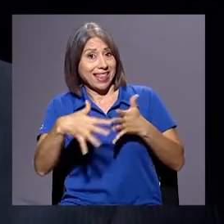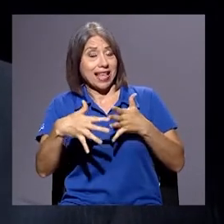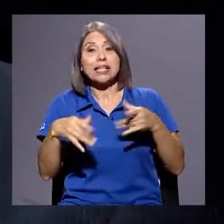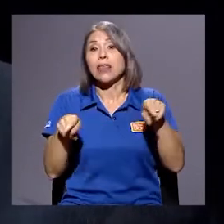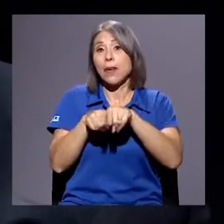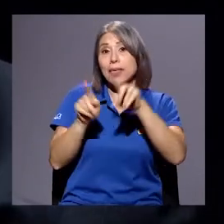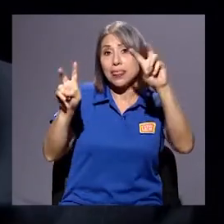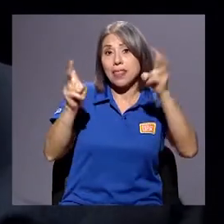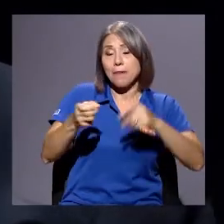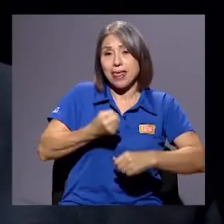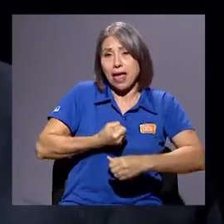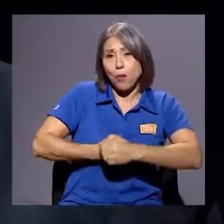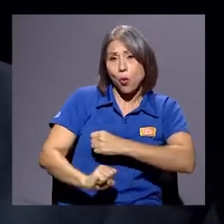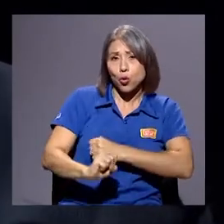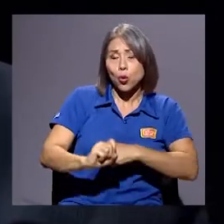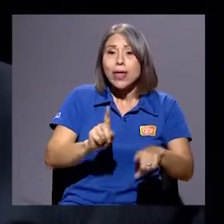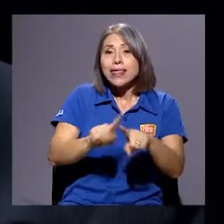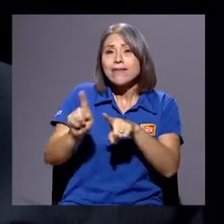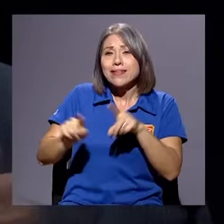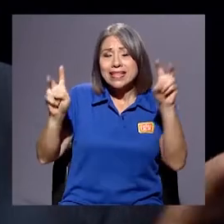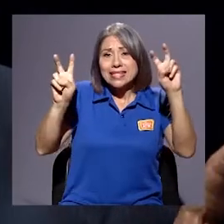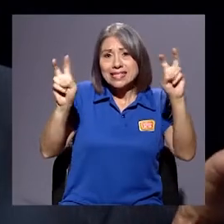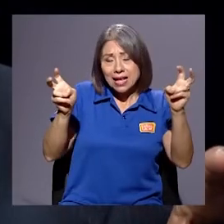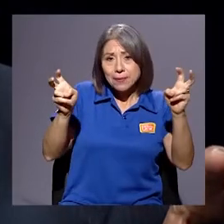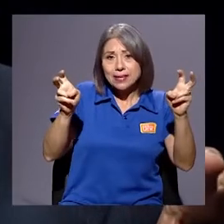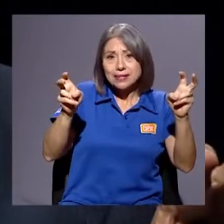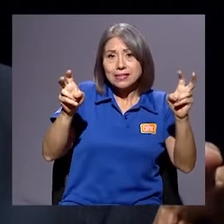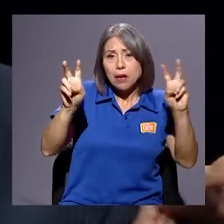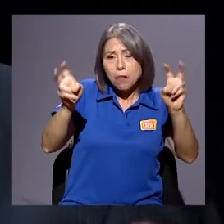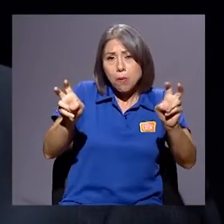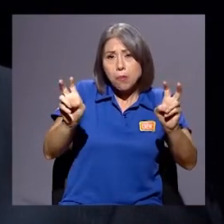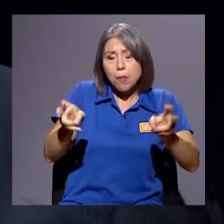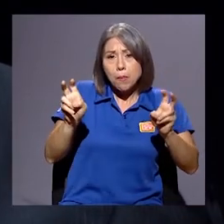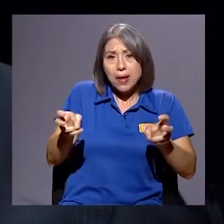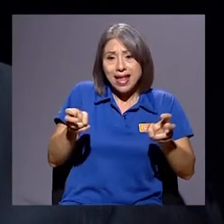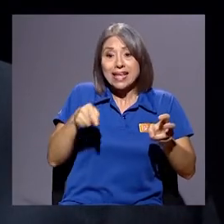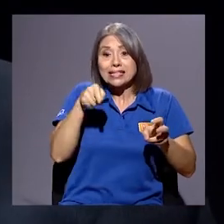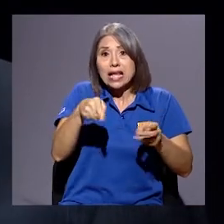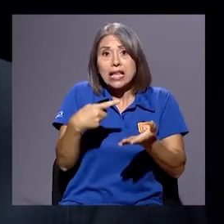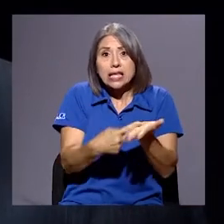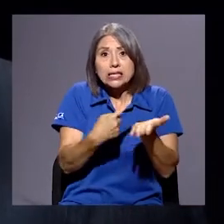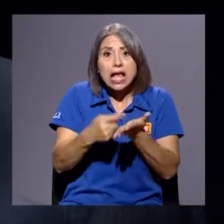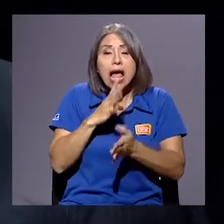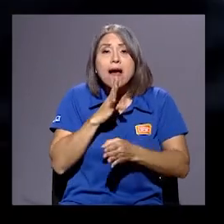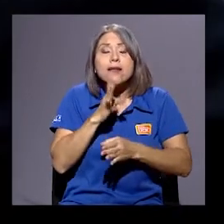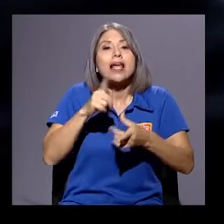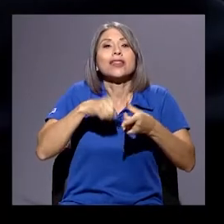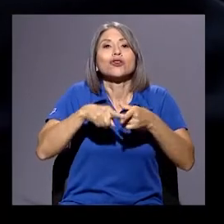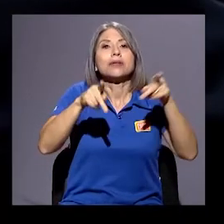Sí. Hay una multiplicidad de temas que si usted los toca, indefectiblemente va a llevar a polarizaciones.